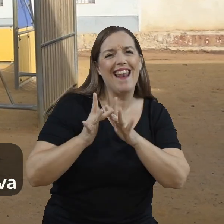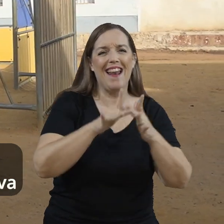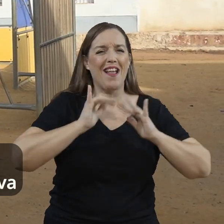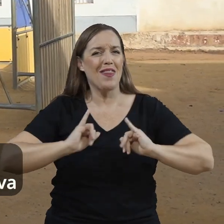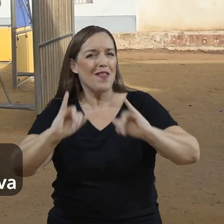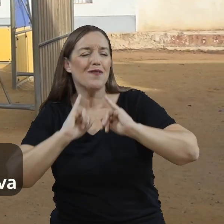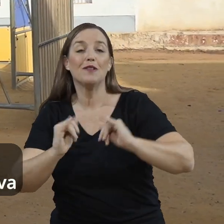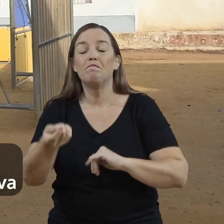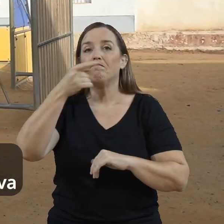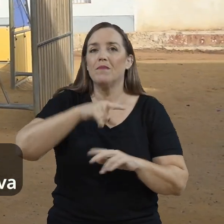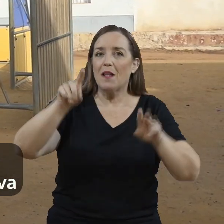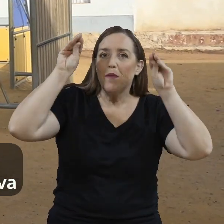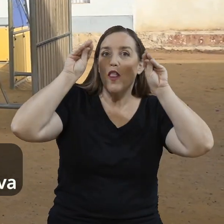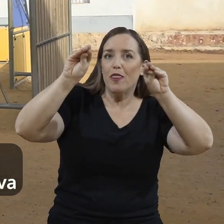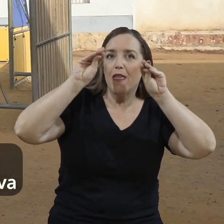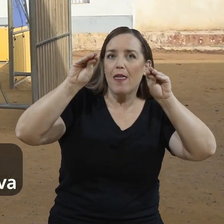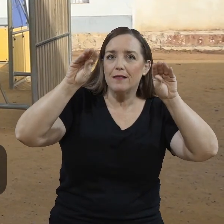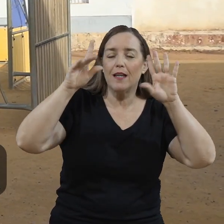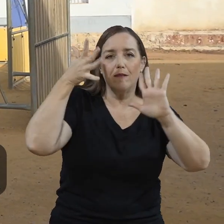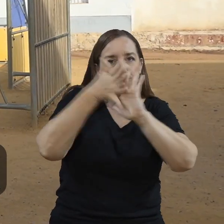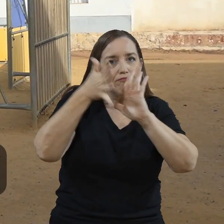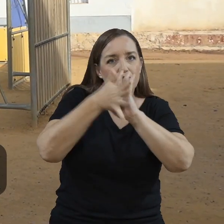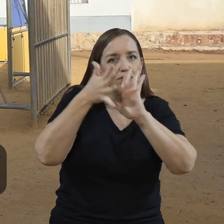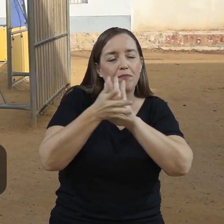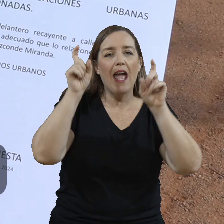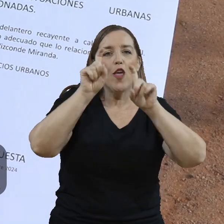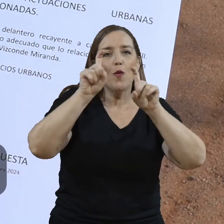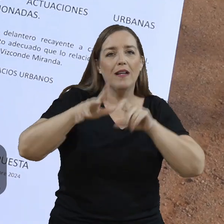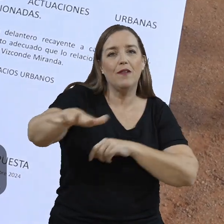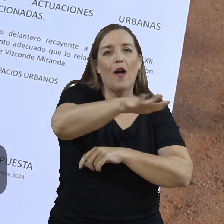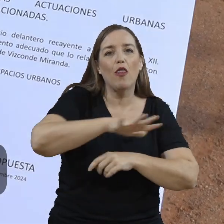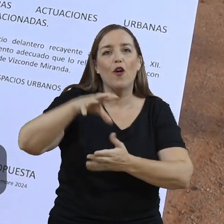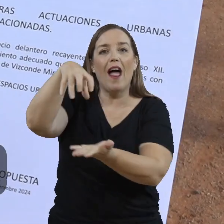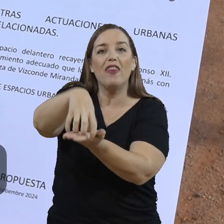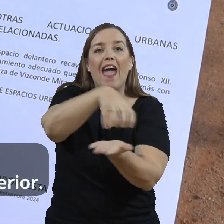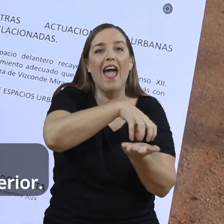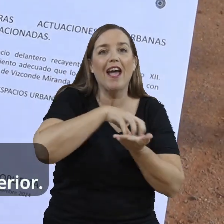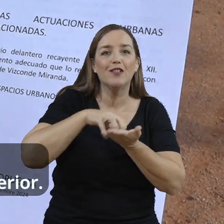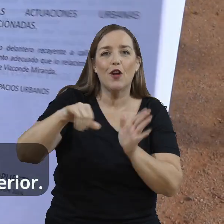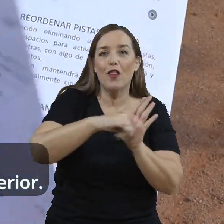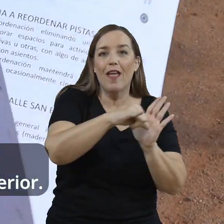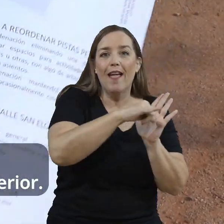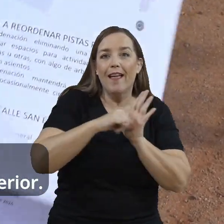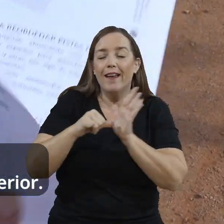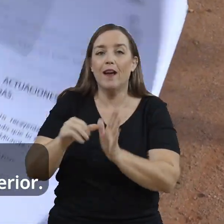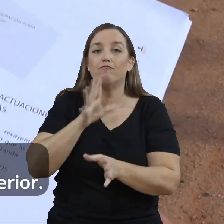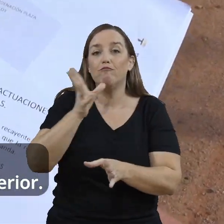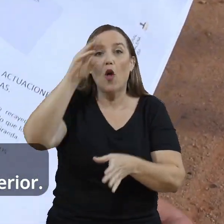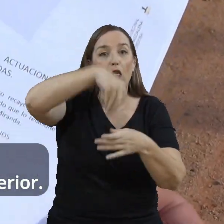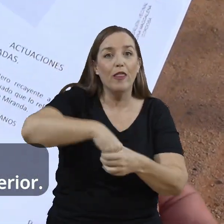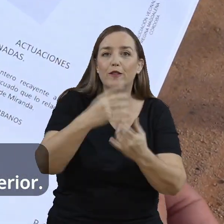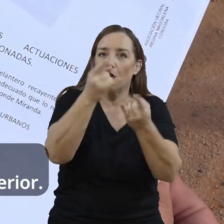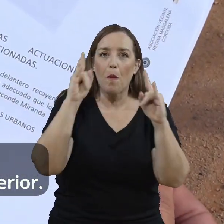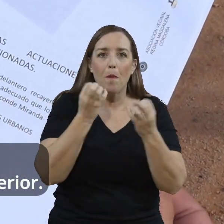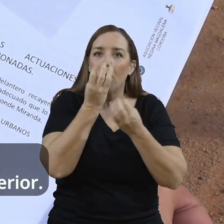también van a tener una clara función didáctica y divulgativa de cara a los centros educativos de la ciudad, que por lo general carecen de espacios